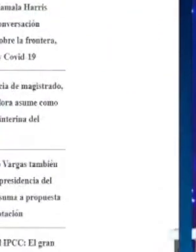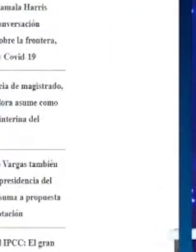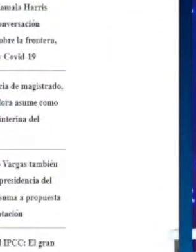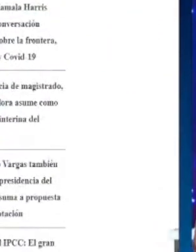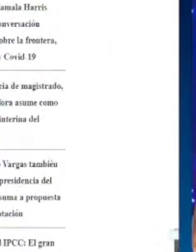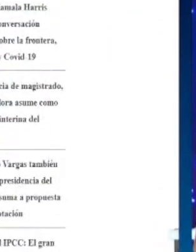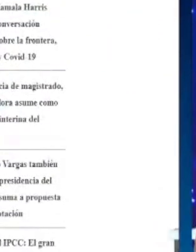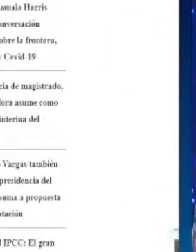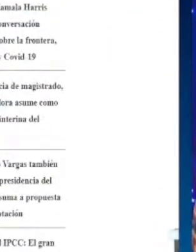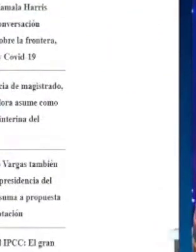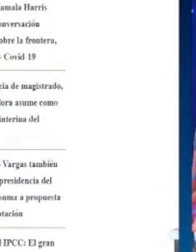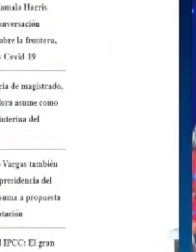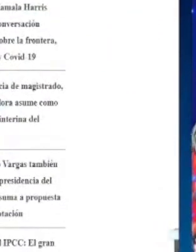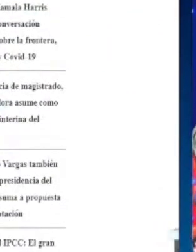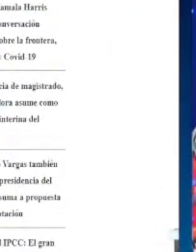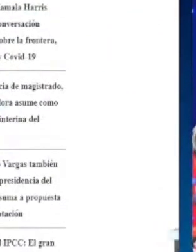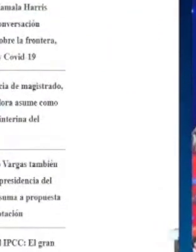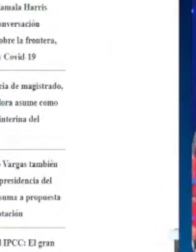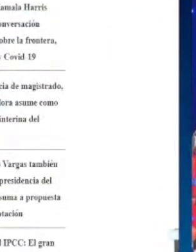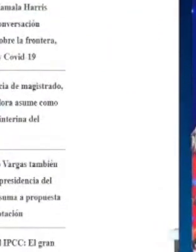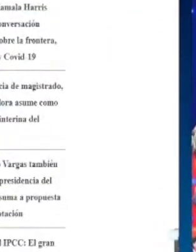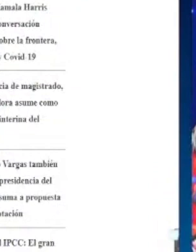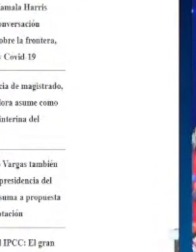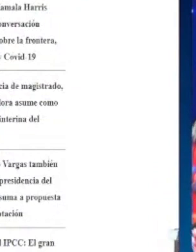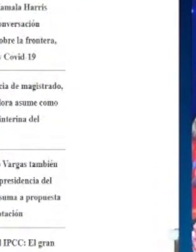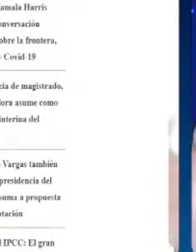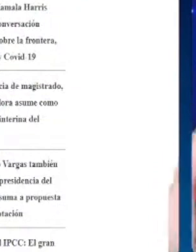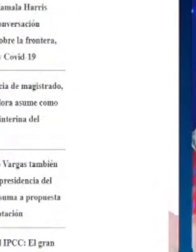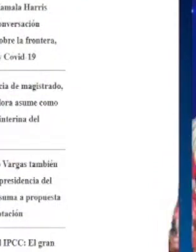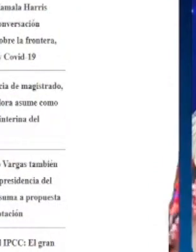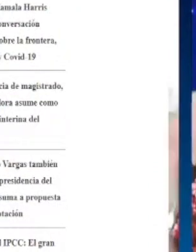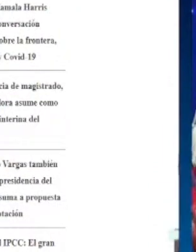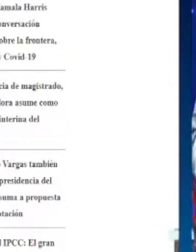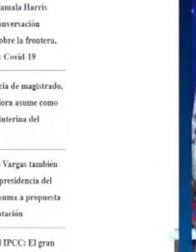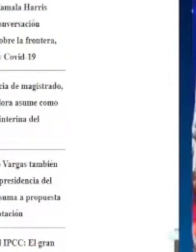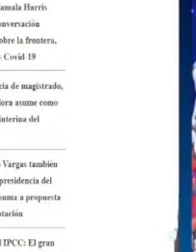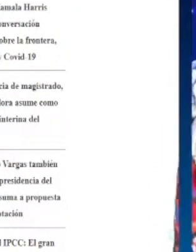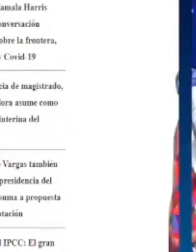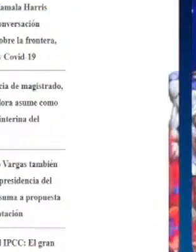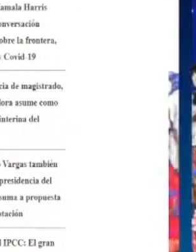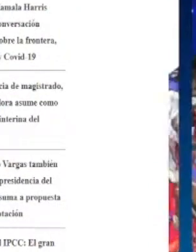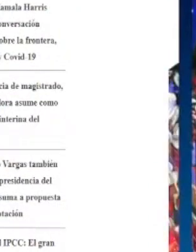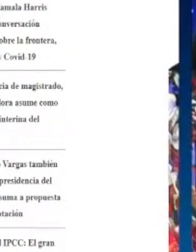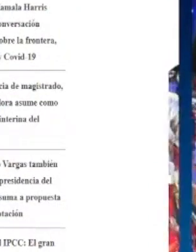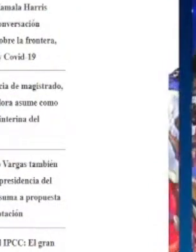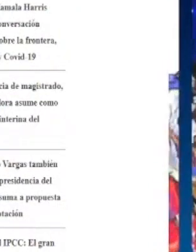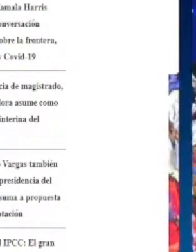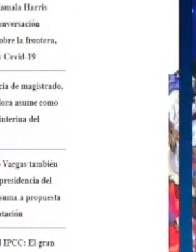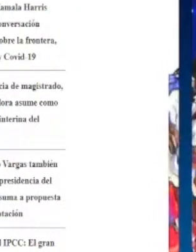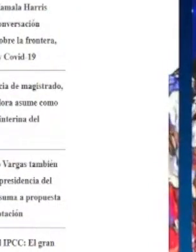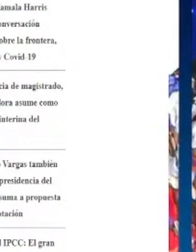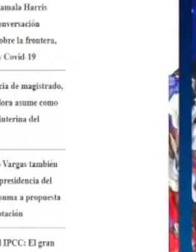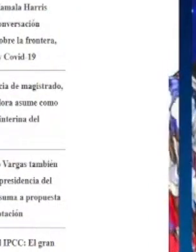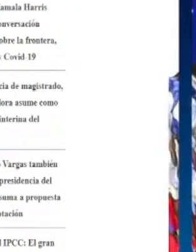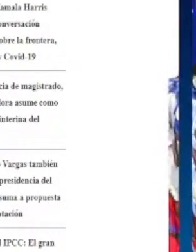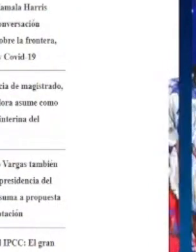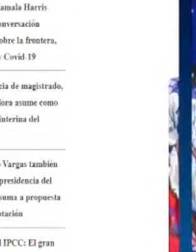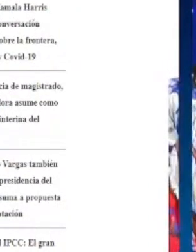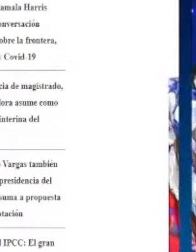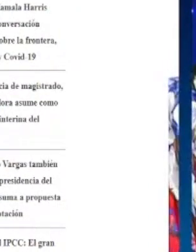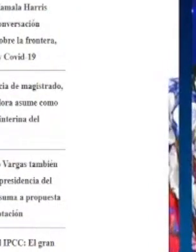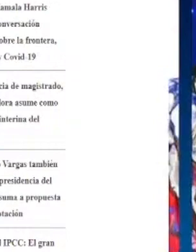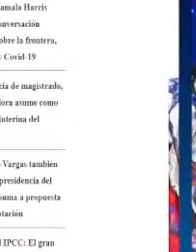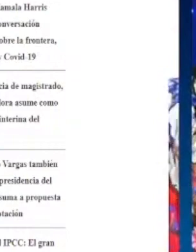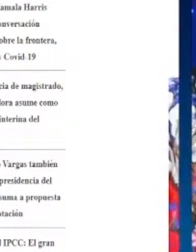¿qué redes de corrupción? por estas redes de despachos grandes como el de el barbas piojosas que es este